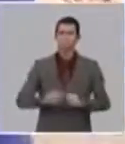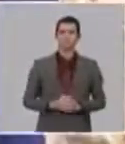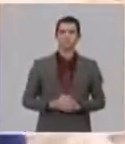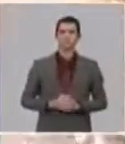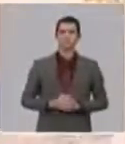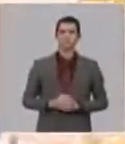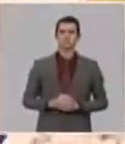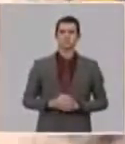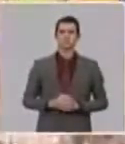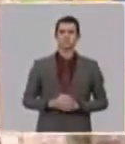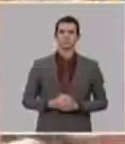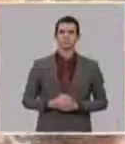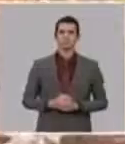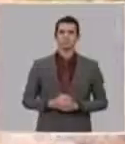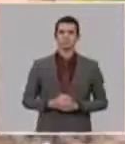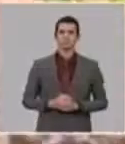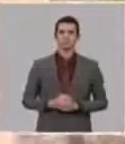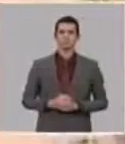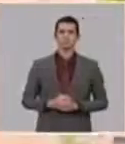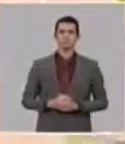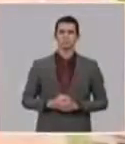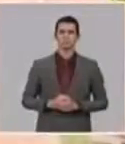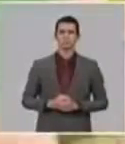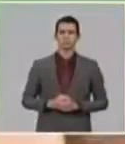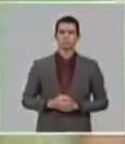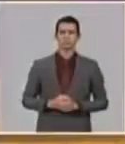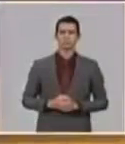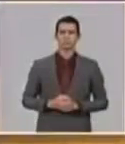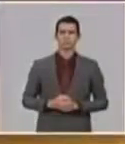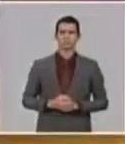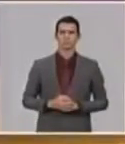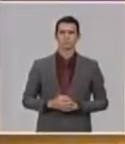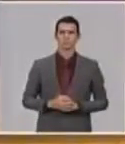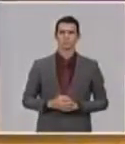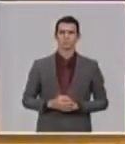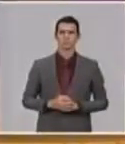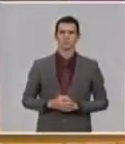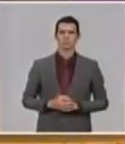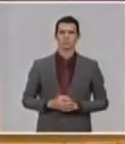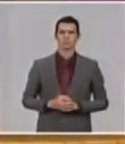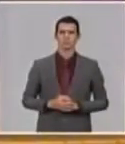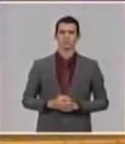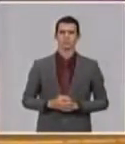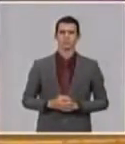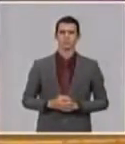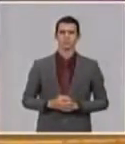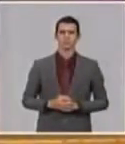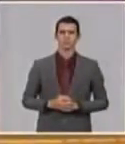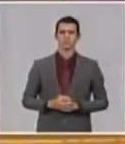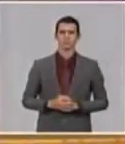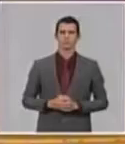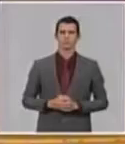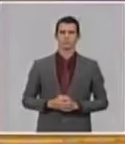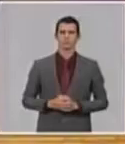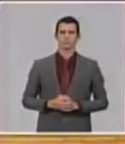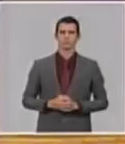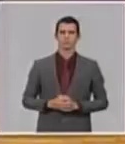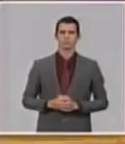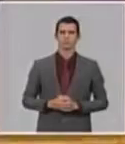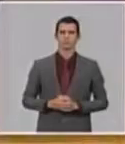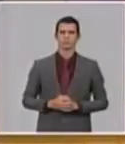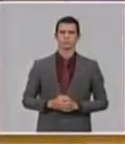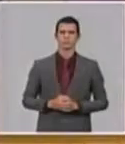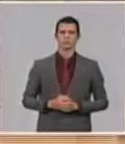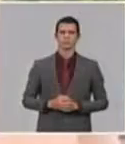las mañanas lo hace todo mientras canta, sin darse cuenta que es ella misma el centro.